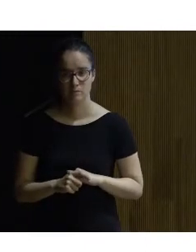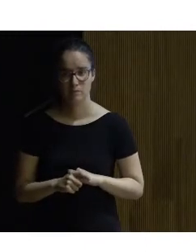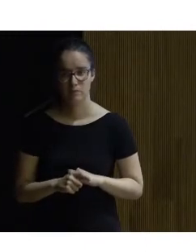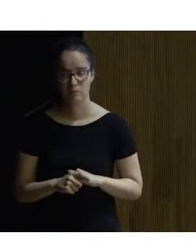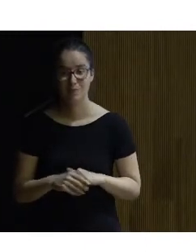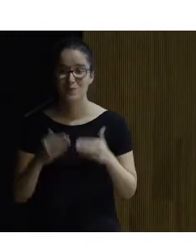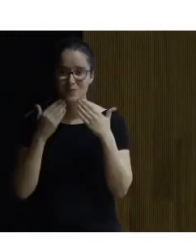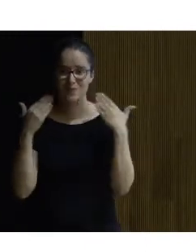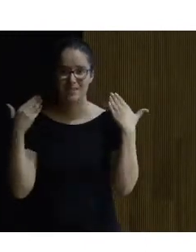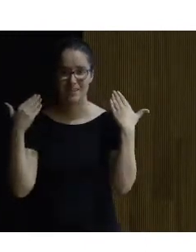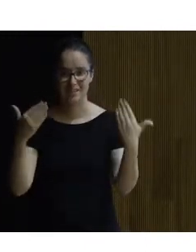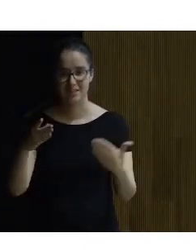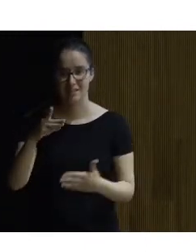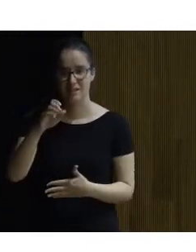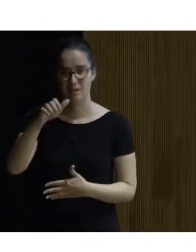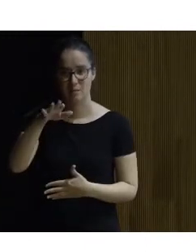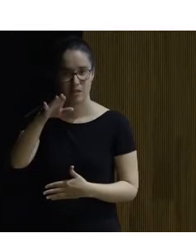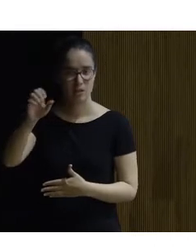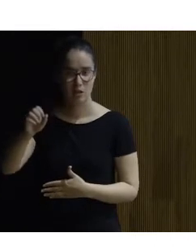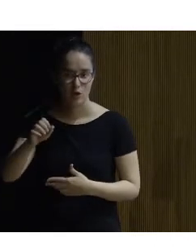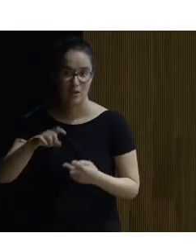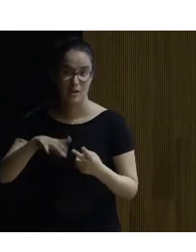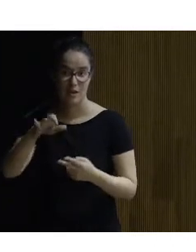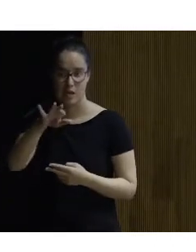muchas gracias Demetrio muchas gracias Carlos